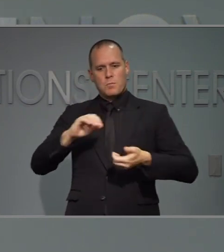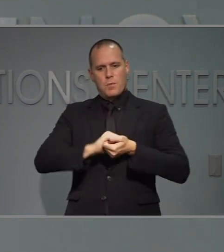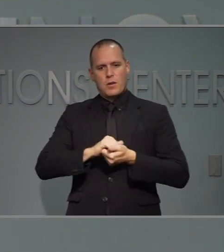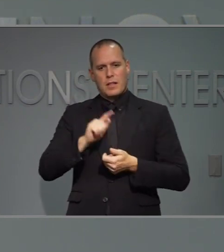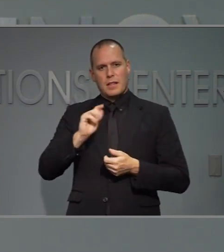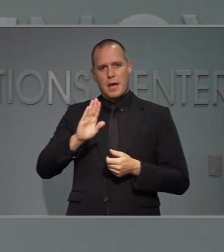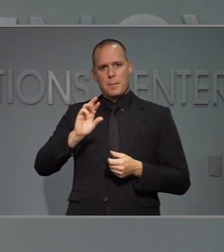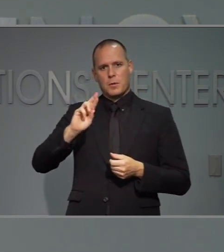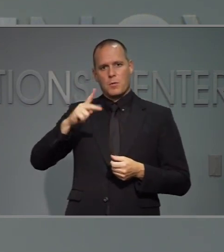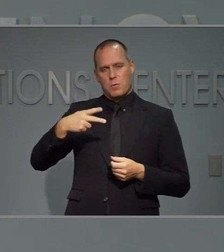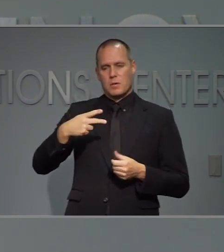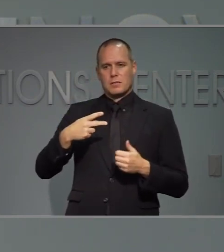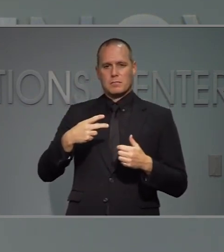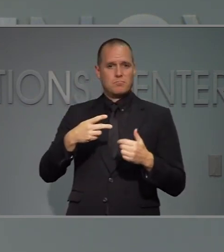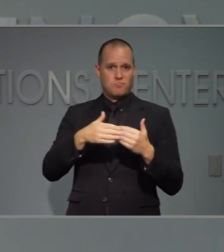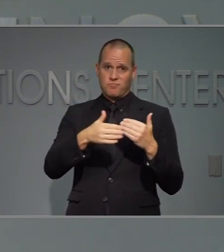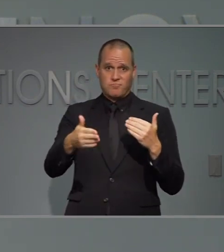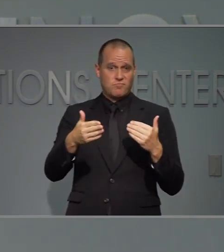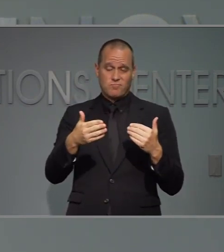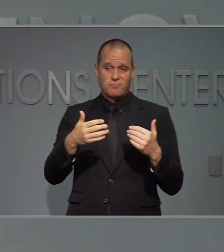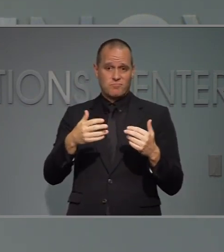seguiremos colaborando con ellos.